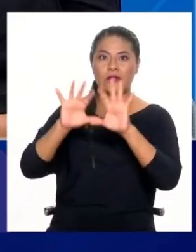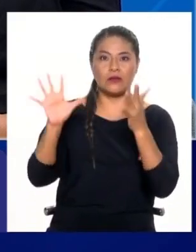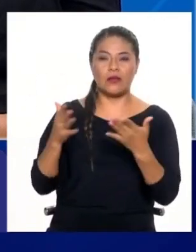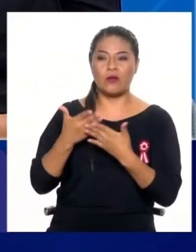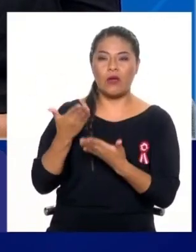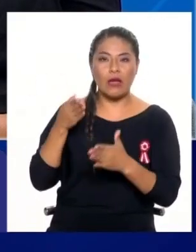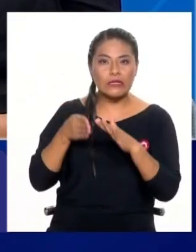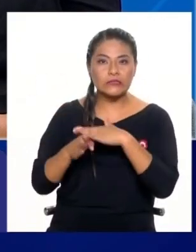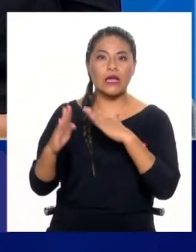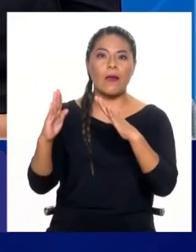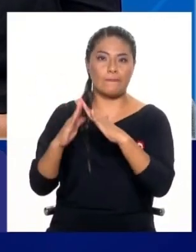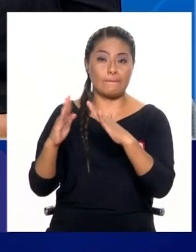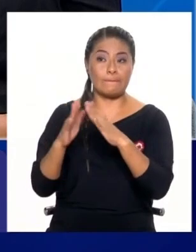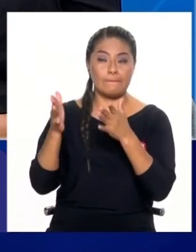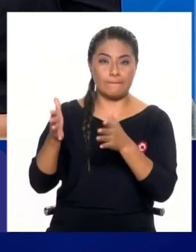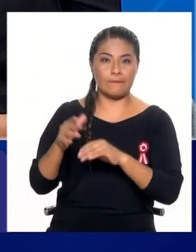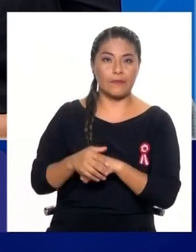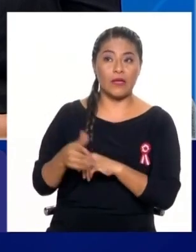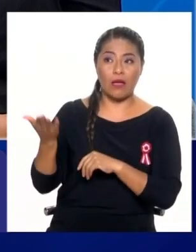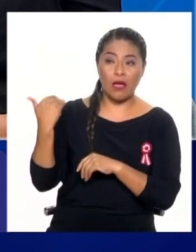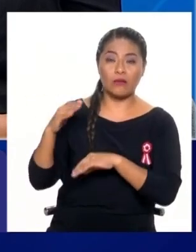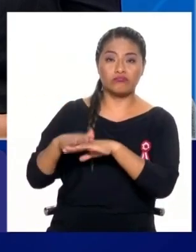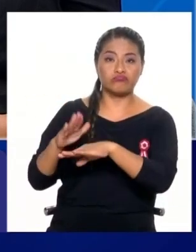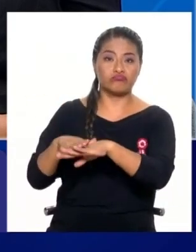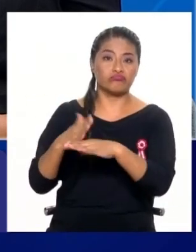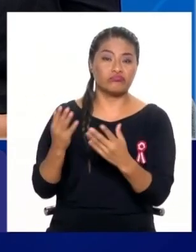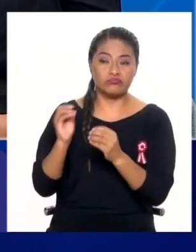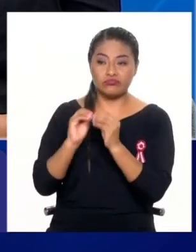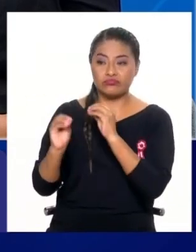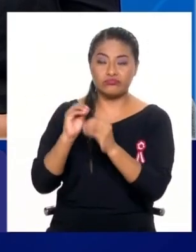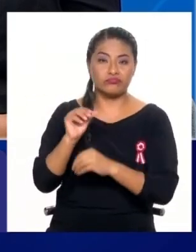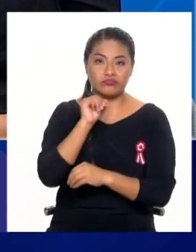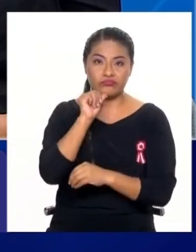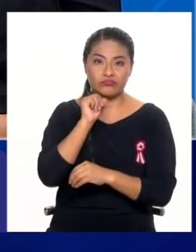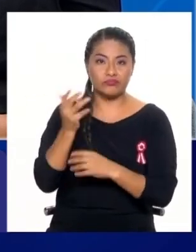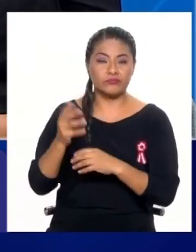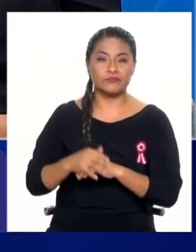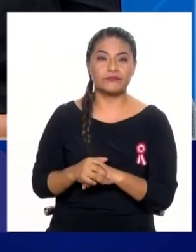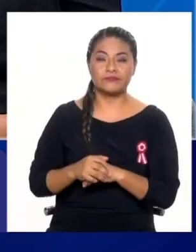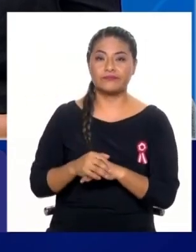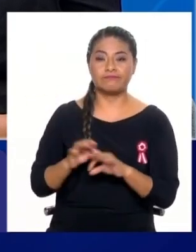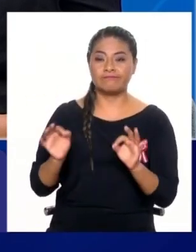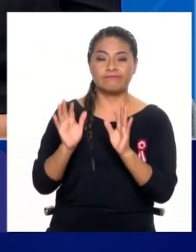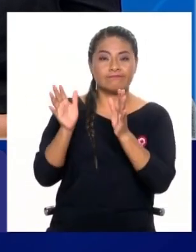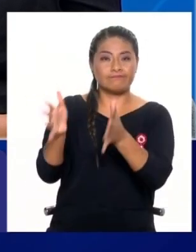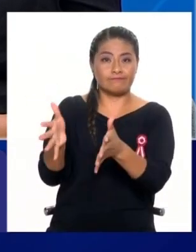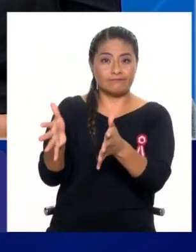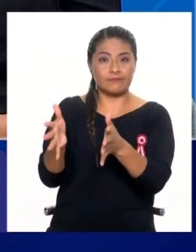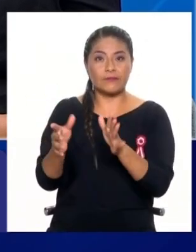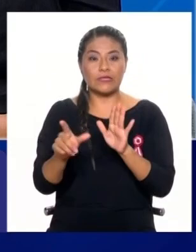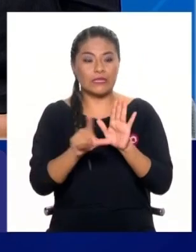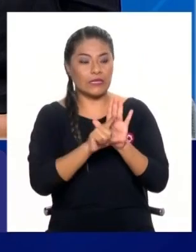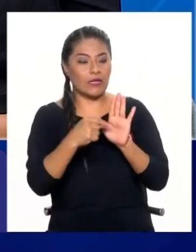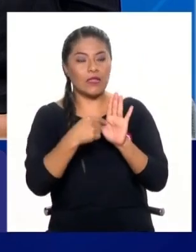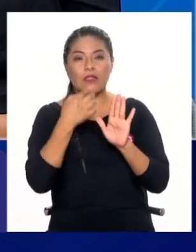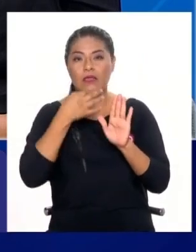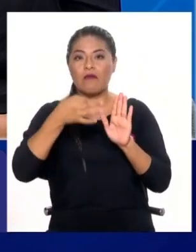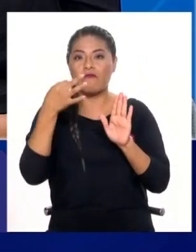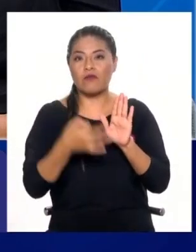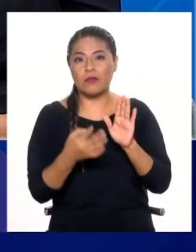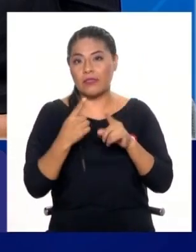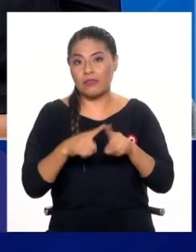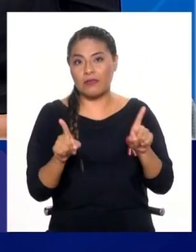el acceso a la vivienda. Y no lo hemos resuelto ni lo estamos resolviendo. Se ha encarado de la peor manera, que es formalizar lo